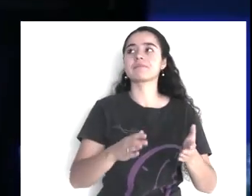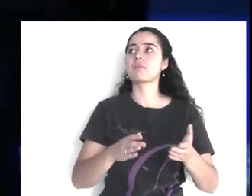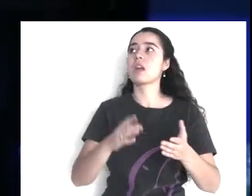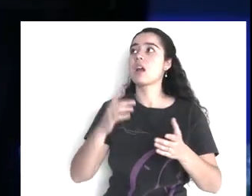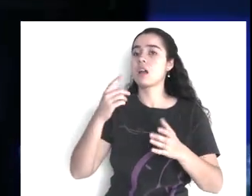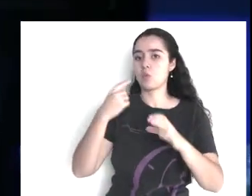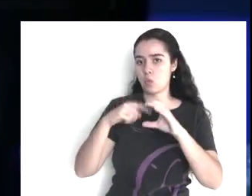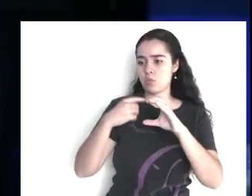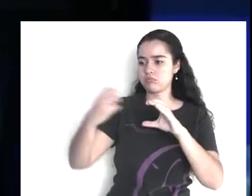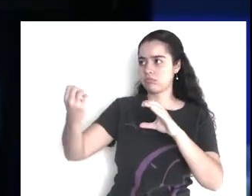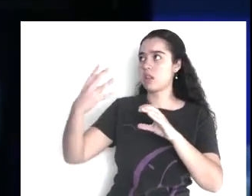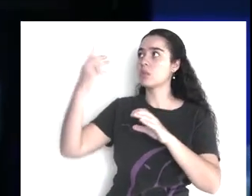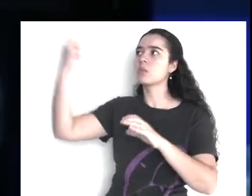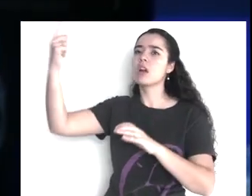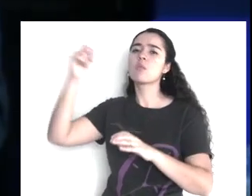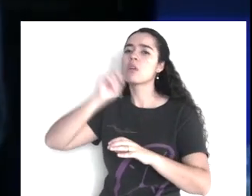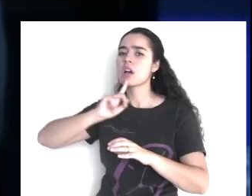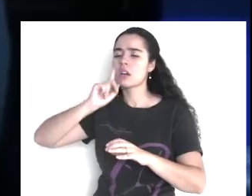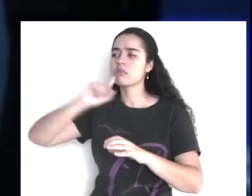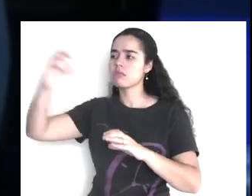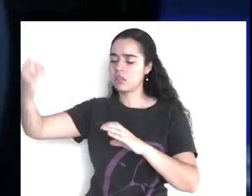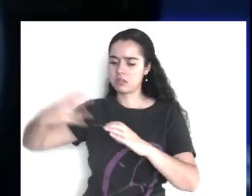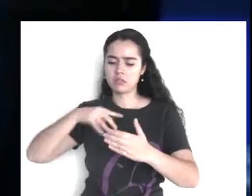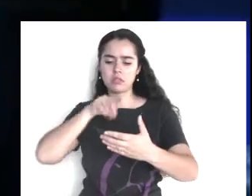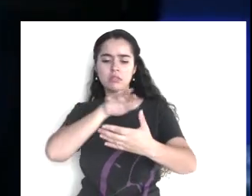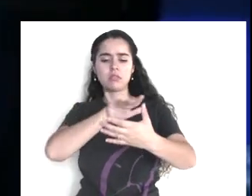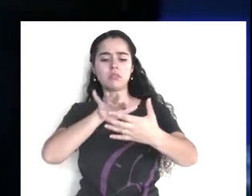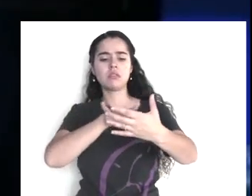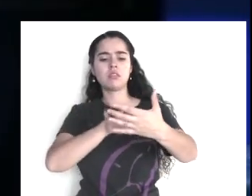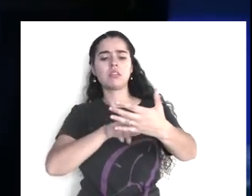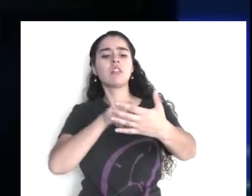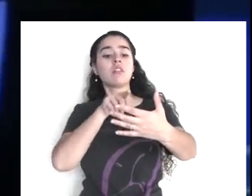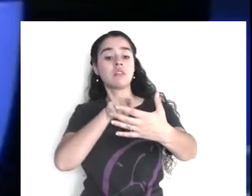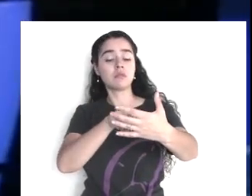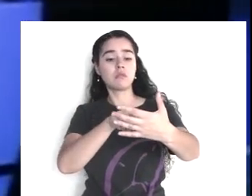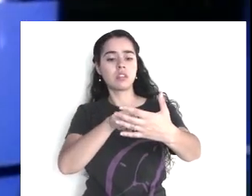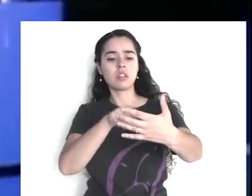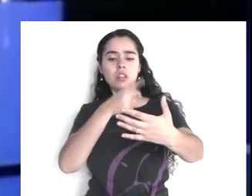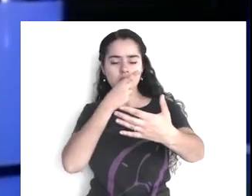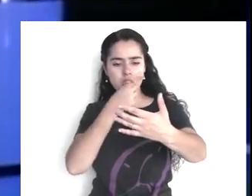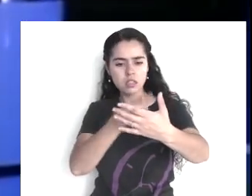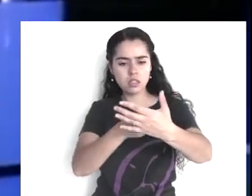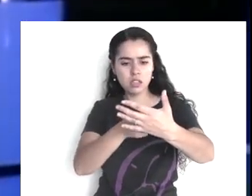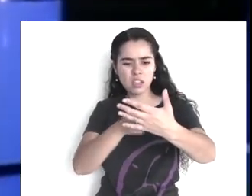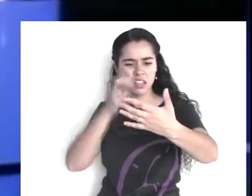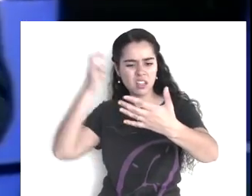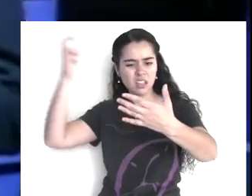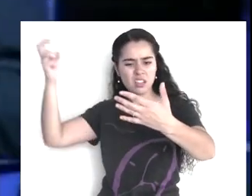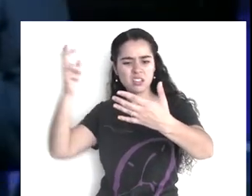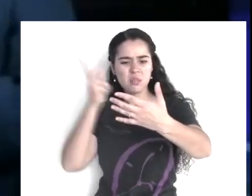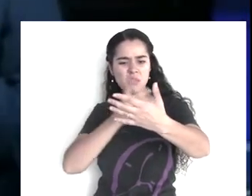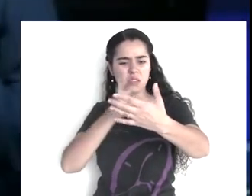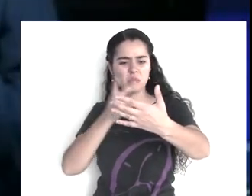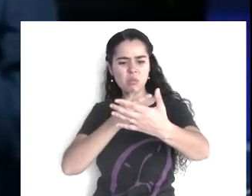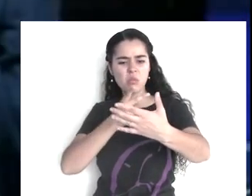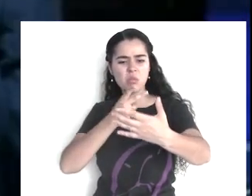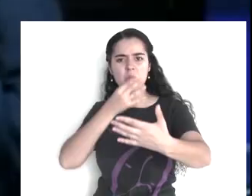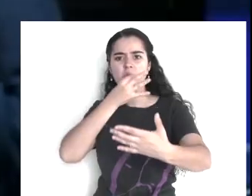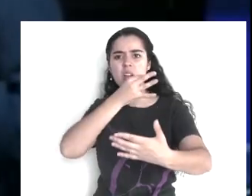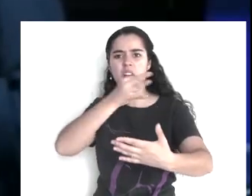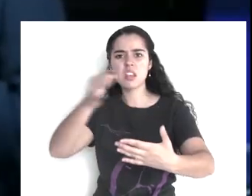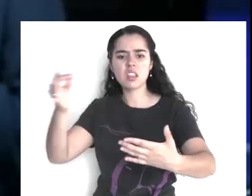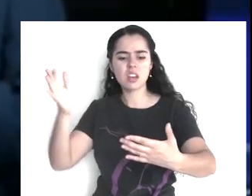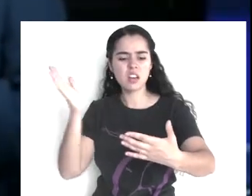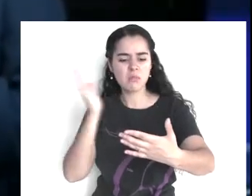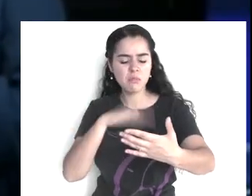casa de oración, le escribió a otra congregante de otra casa de oración en otra ciudad, y le comentó que